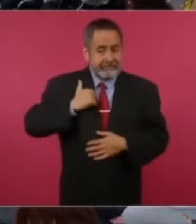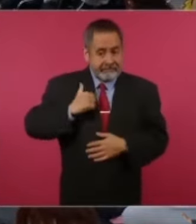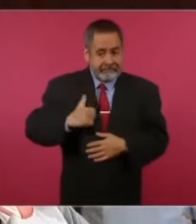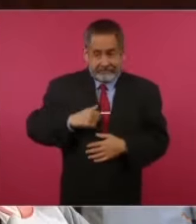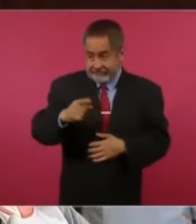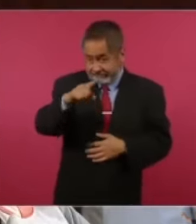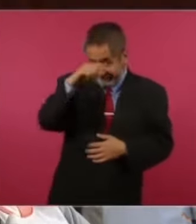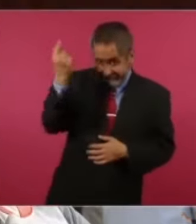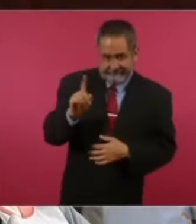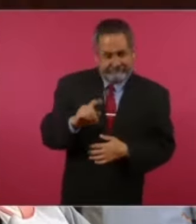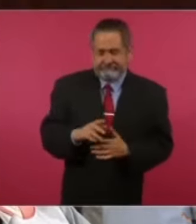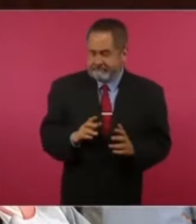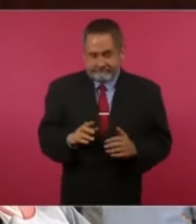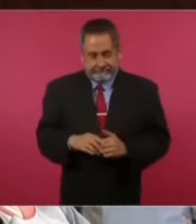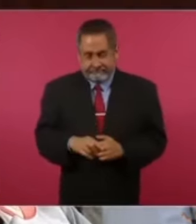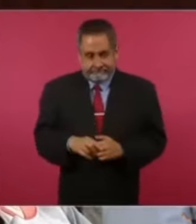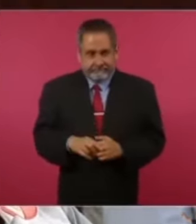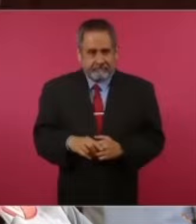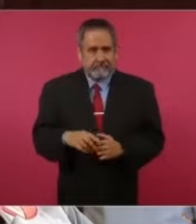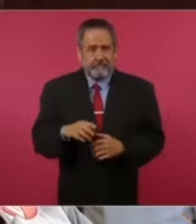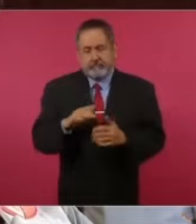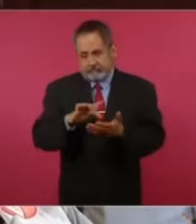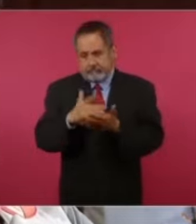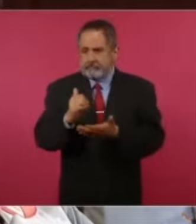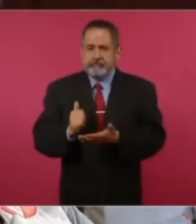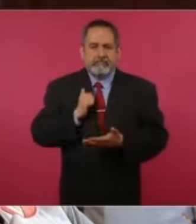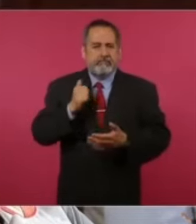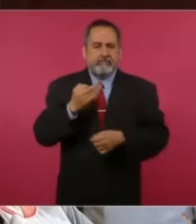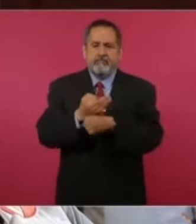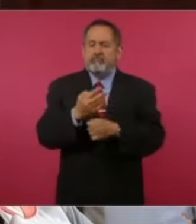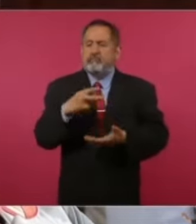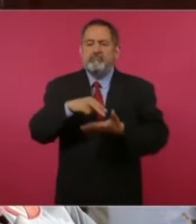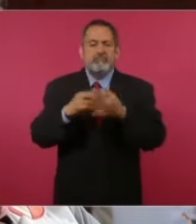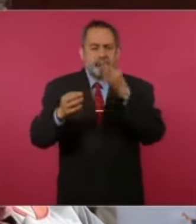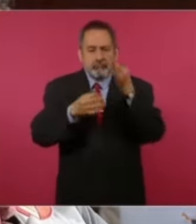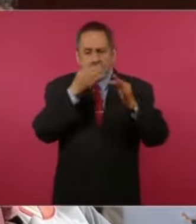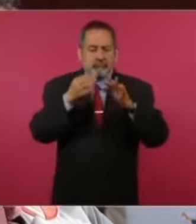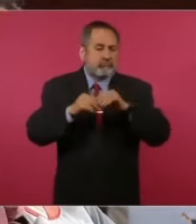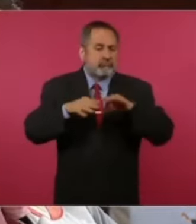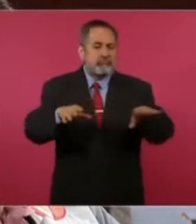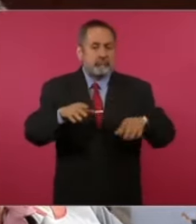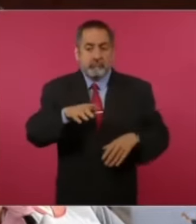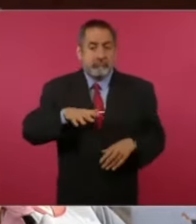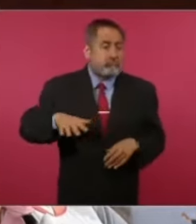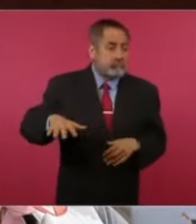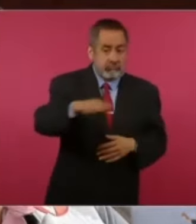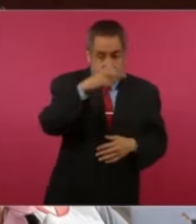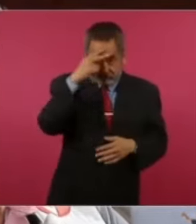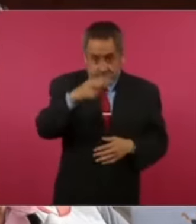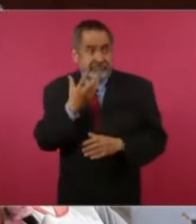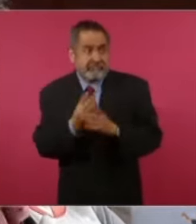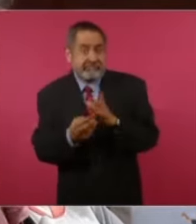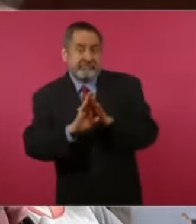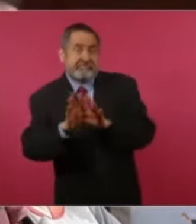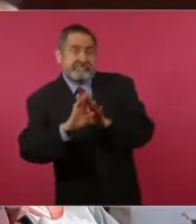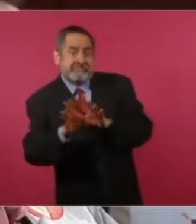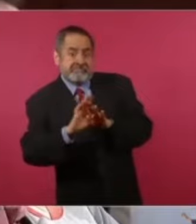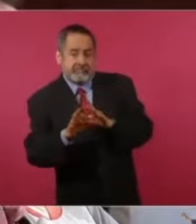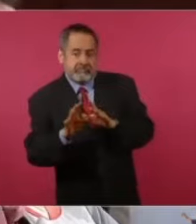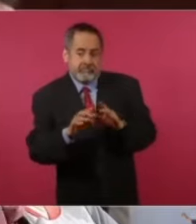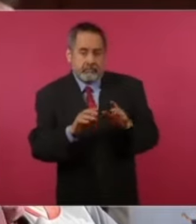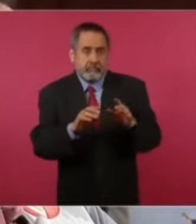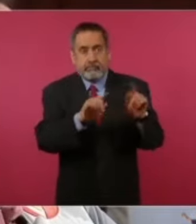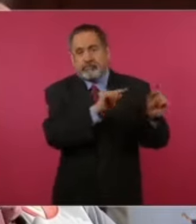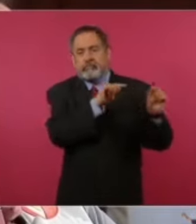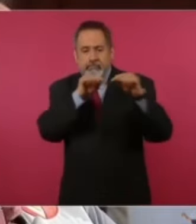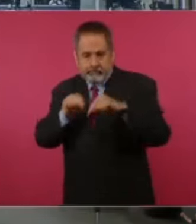presidente Peña Nieto en ese tiempo. Habla de la situación de México en el pasado como una situación caótica, como una situación terrible, como una situación